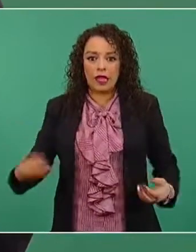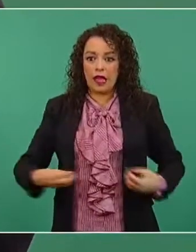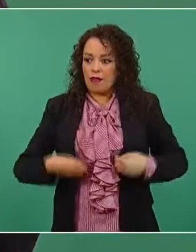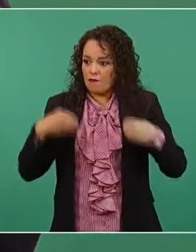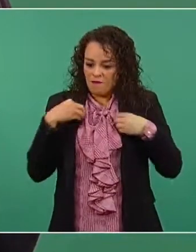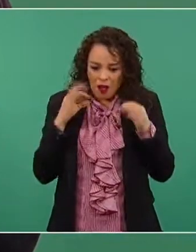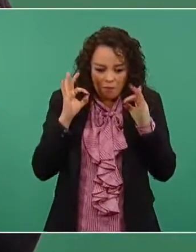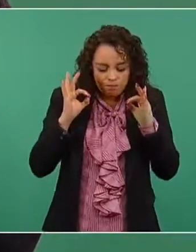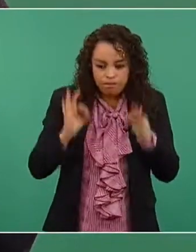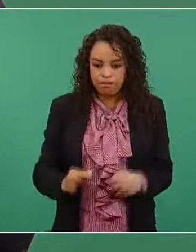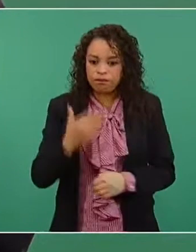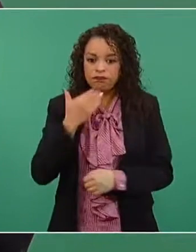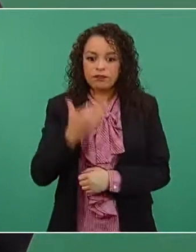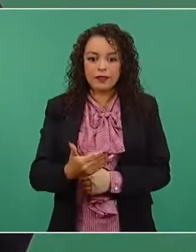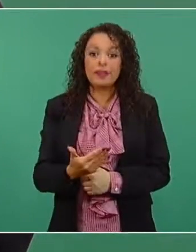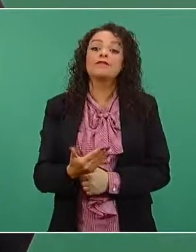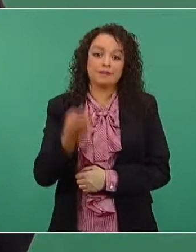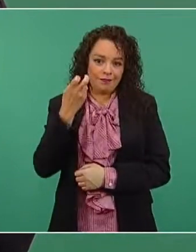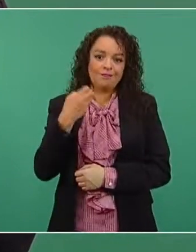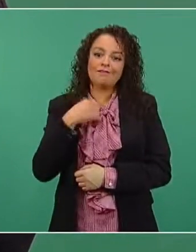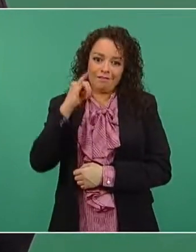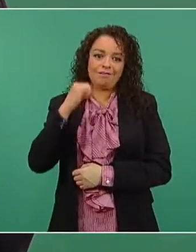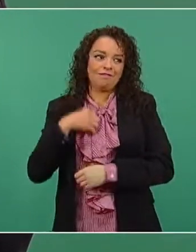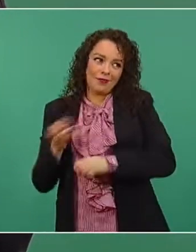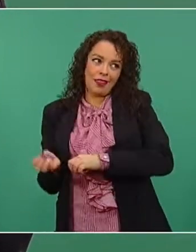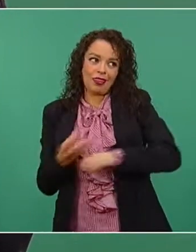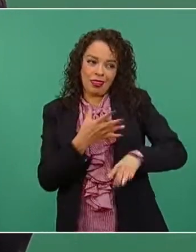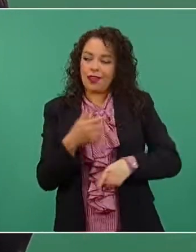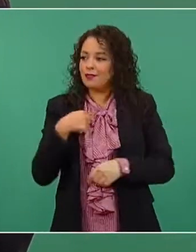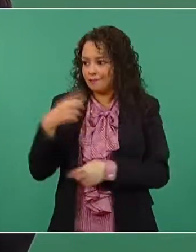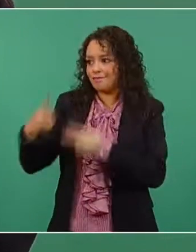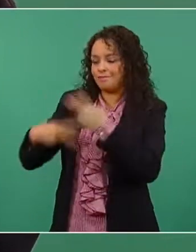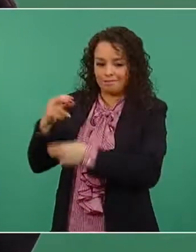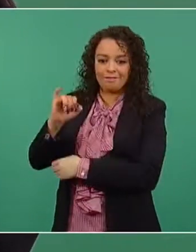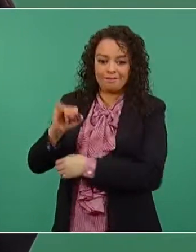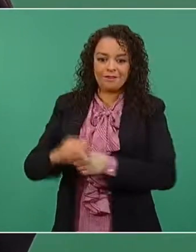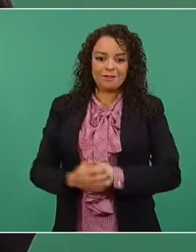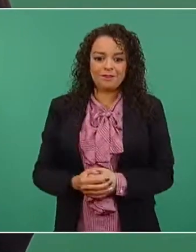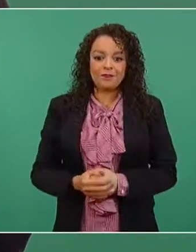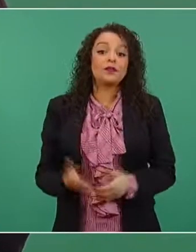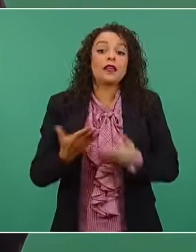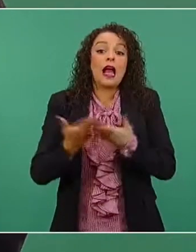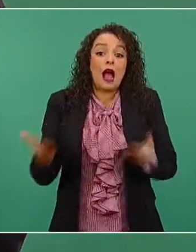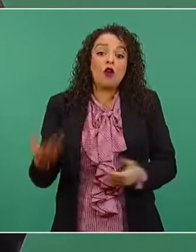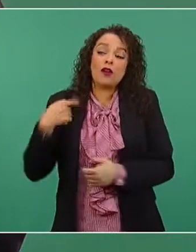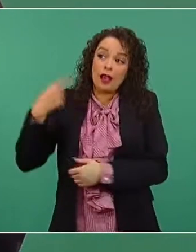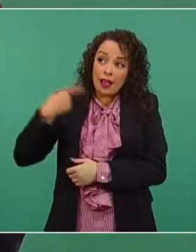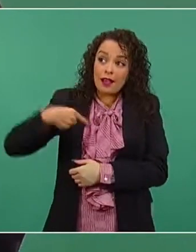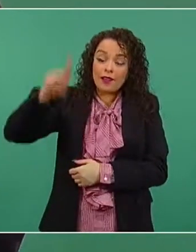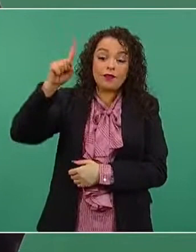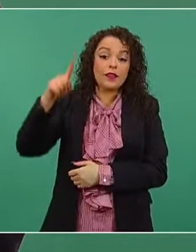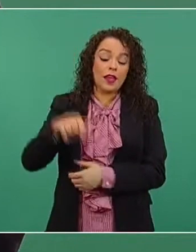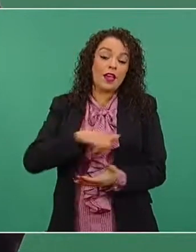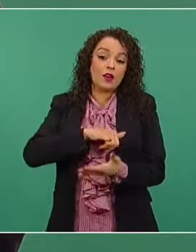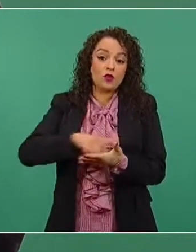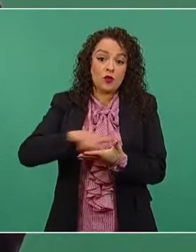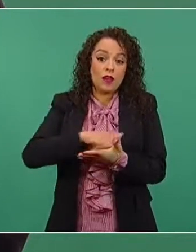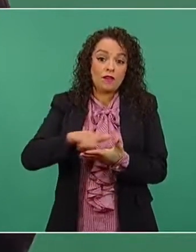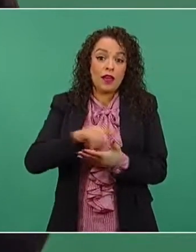Voy hoy a Nueva York porque es importante. México